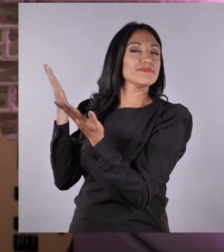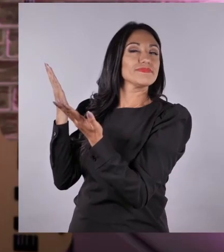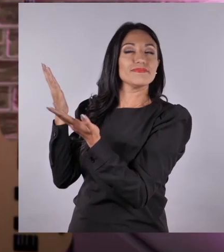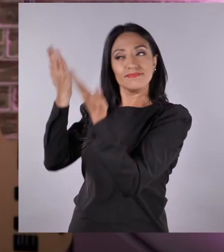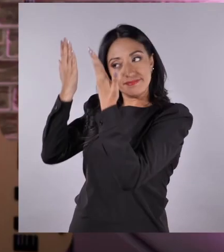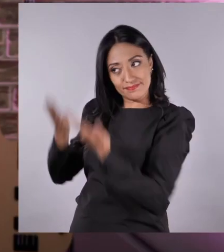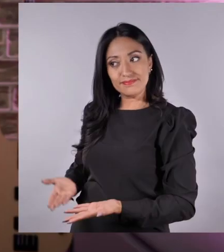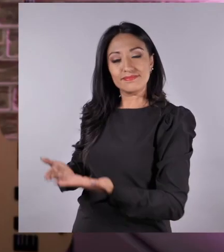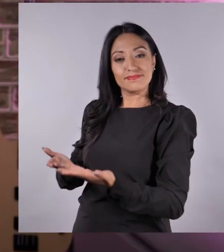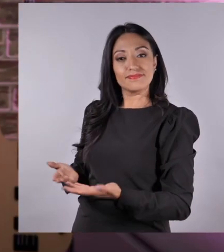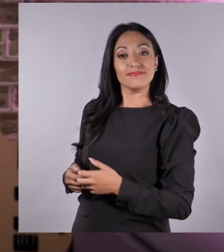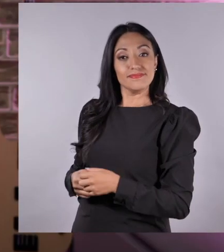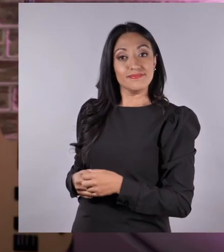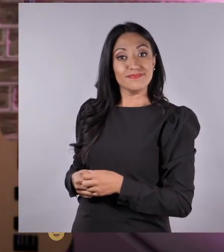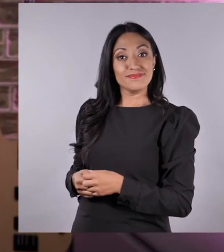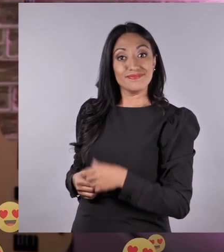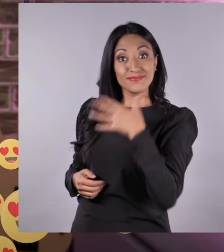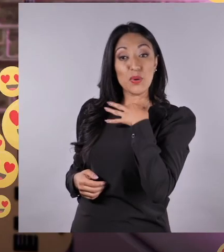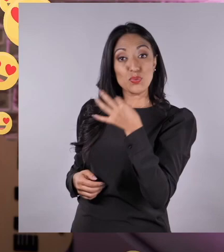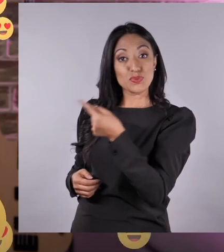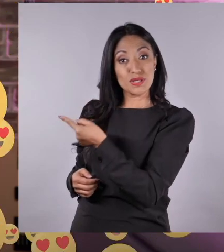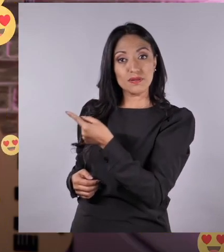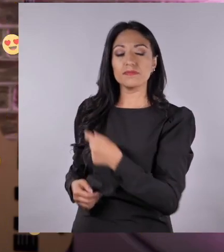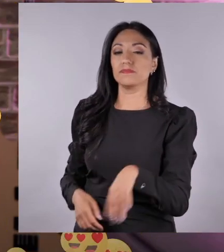¿Qué les parece mi mural, Martichiques?